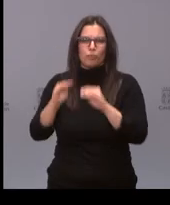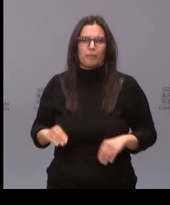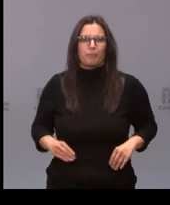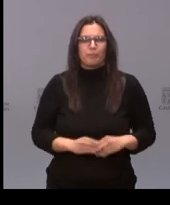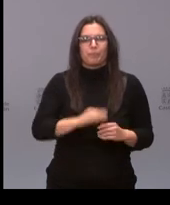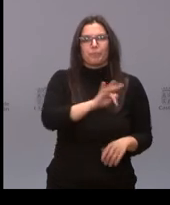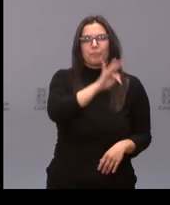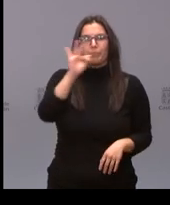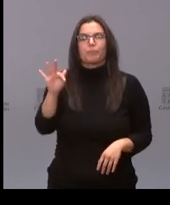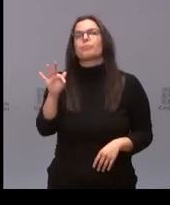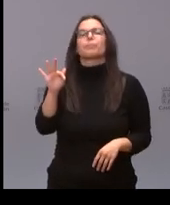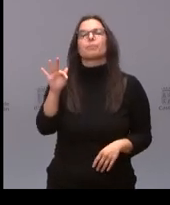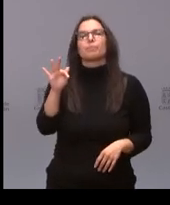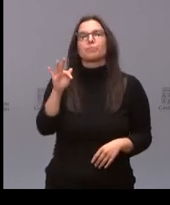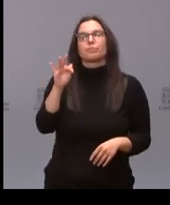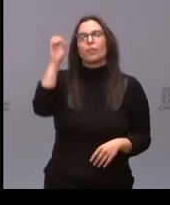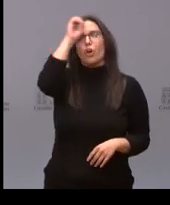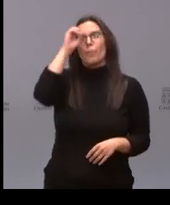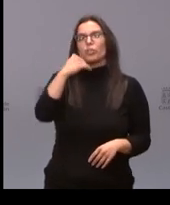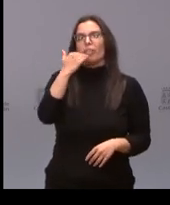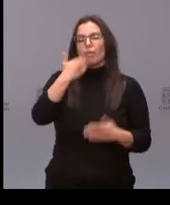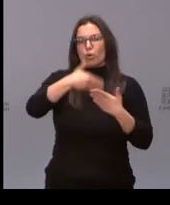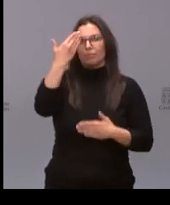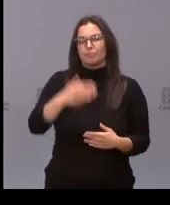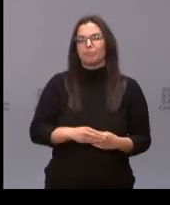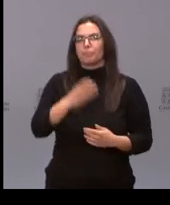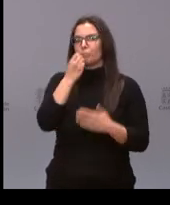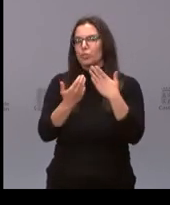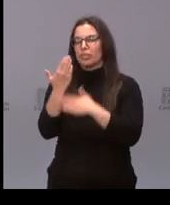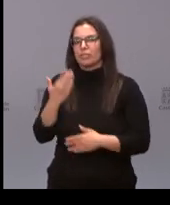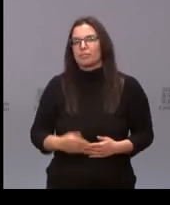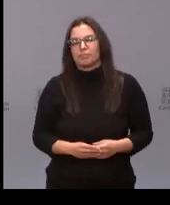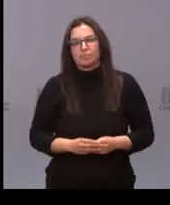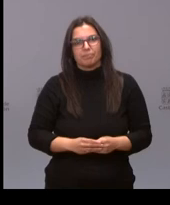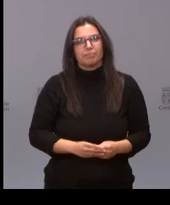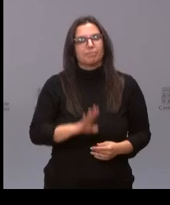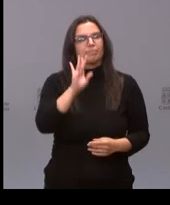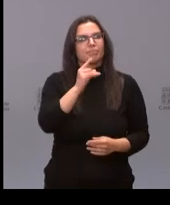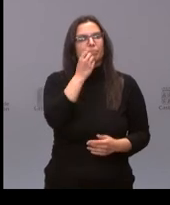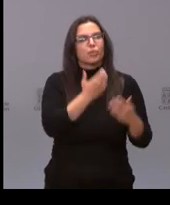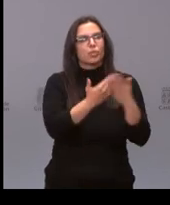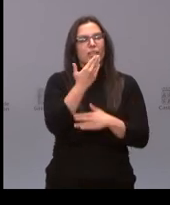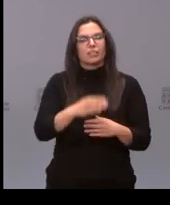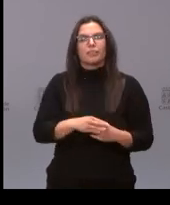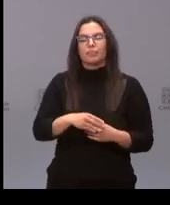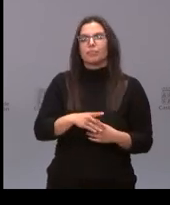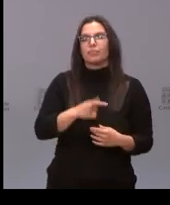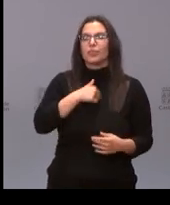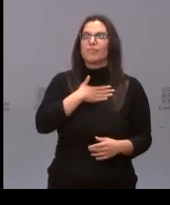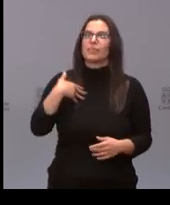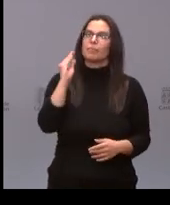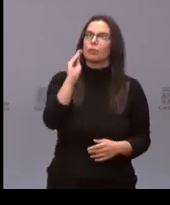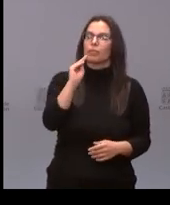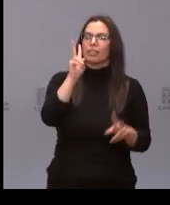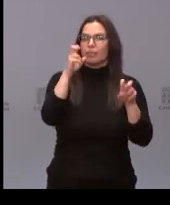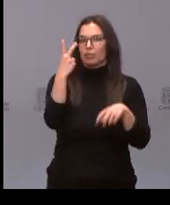Continuamos ahora con Manuel Herrera, de la opinión de Zamora. Buenos días, Manuel. Buenos días, consejera. Le quería preguntar por un par